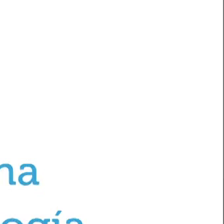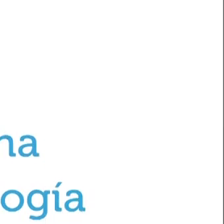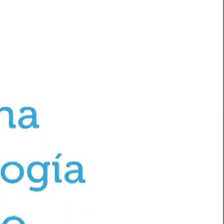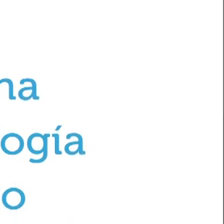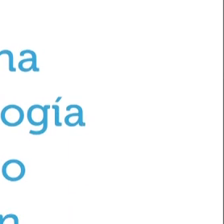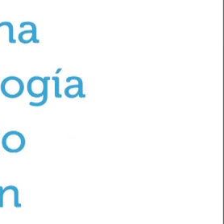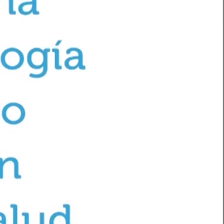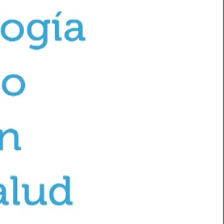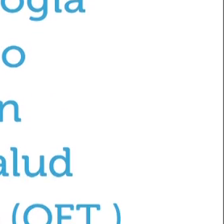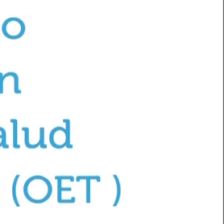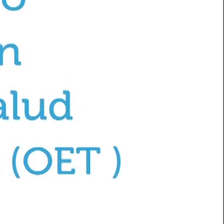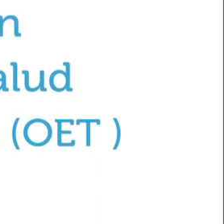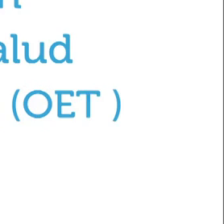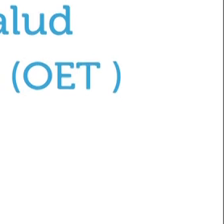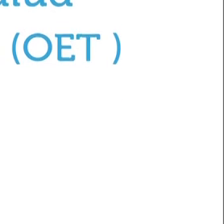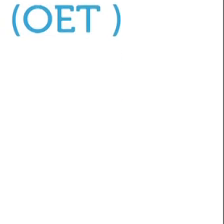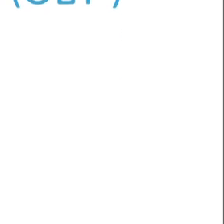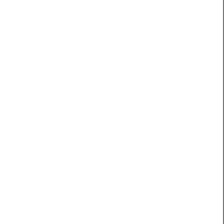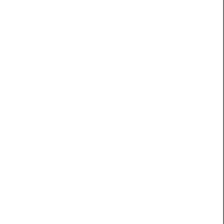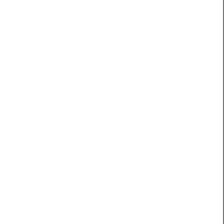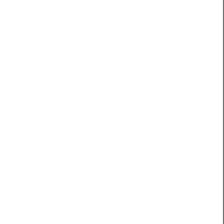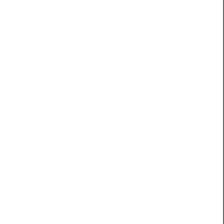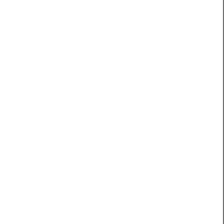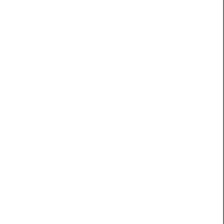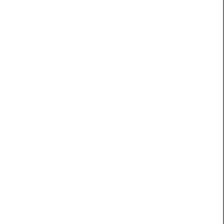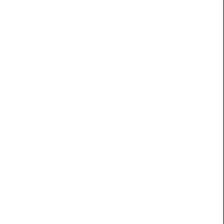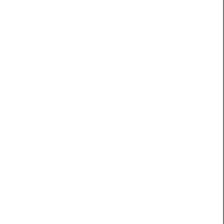¡Gracias! ¡Gracias!